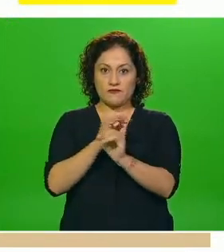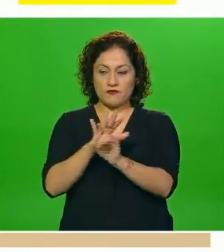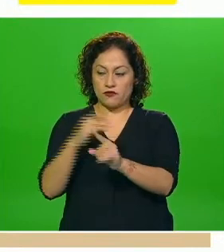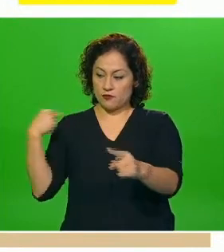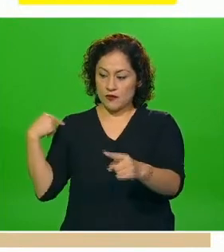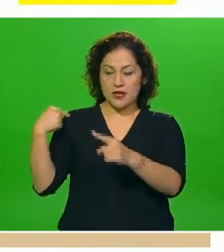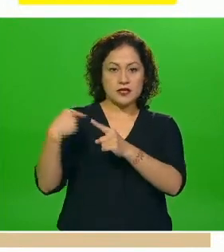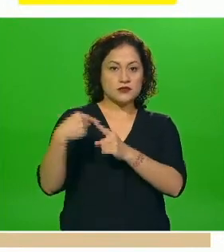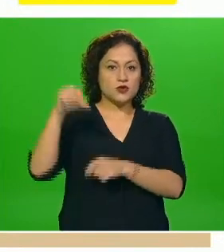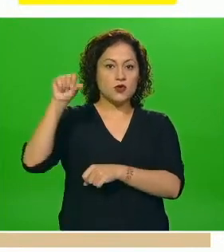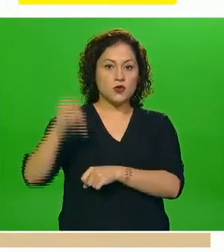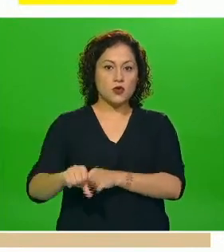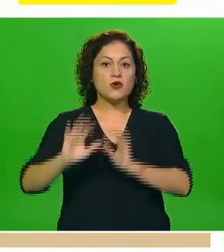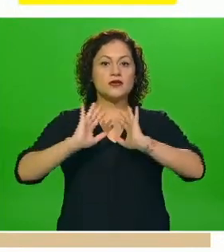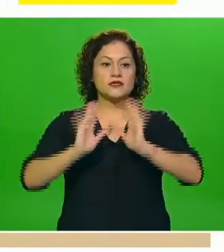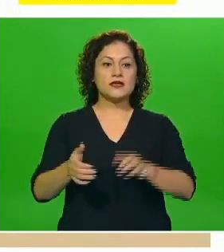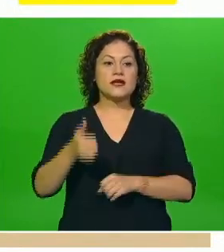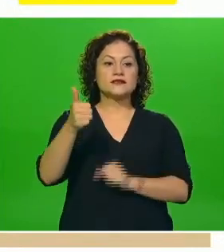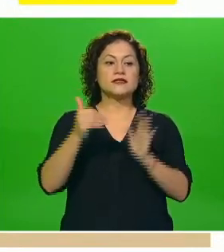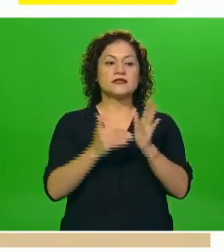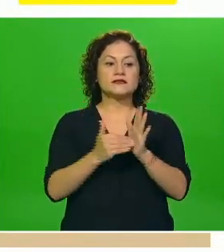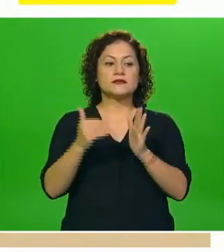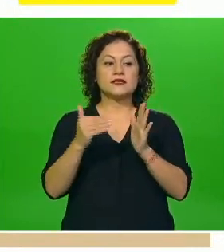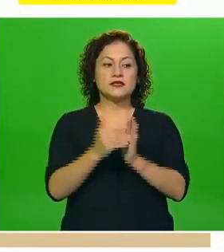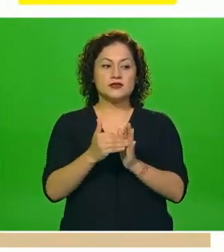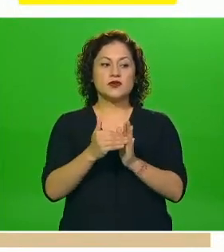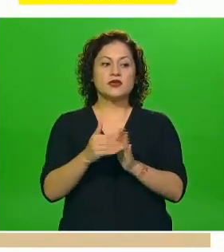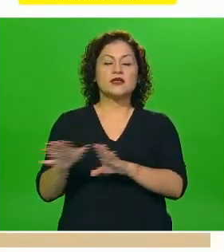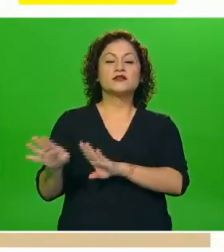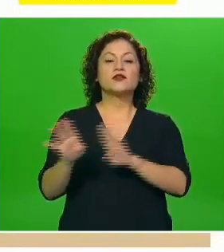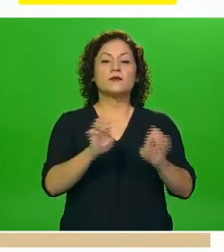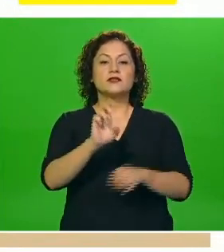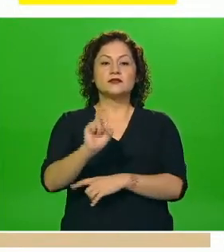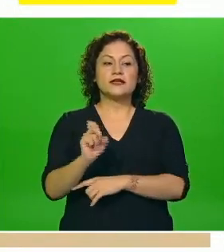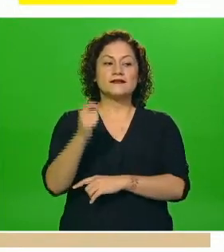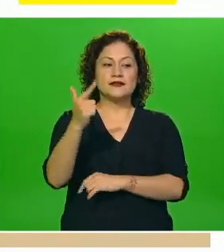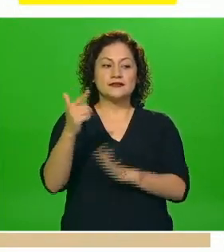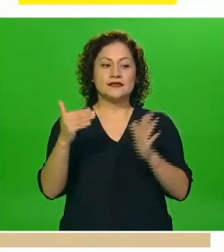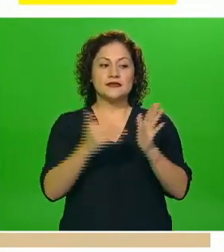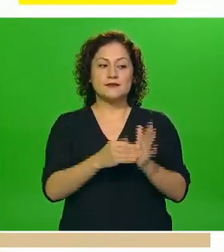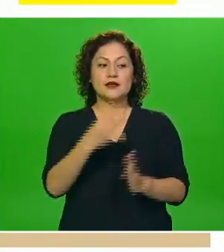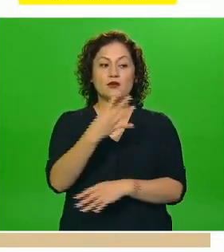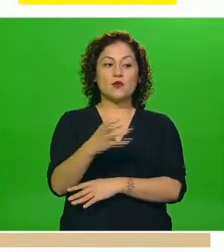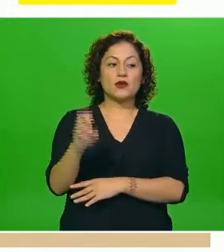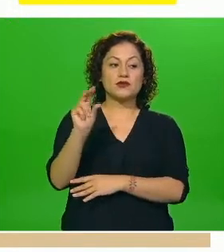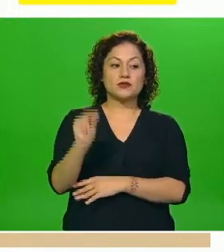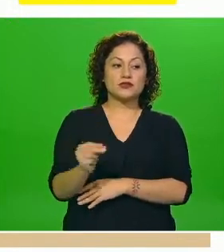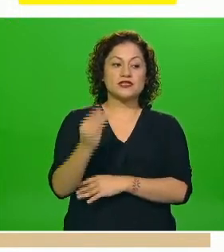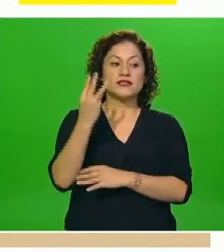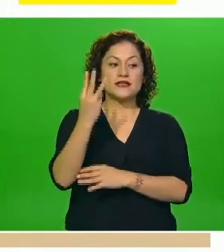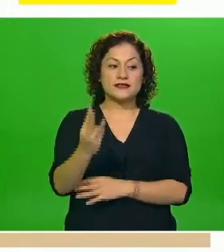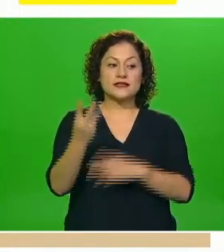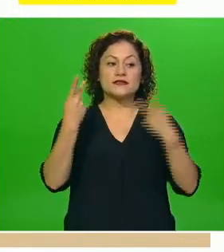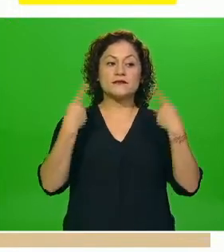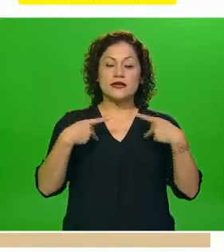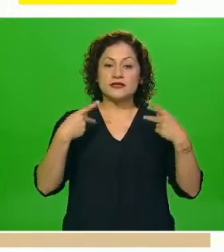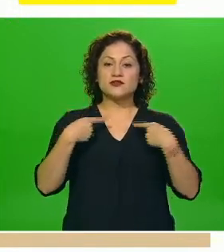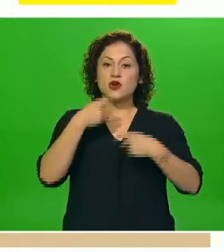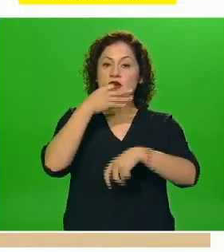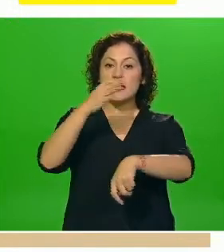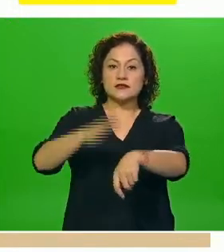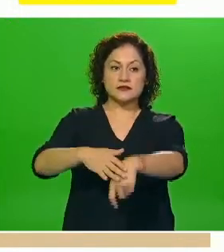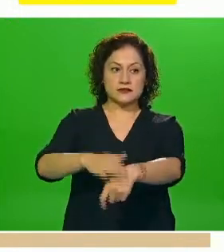ya seis millones novecientos treinta y siete mil cuatrocientos ochenta y tres personas notificadas estos